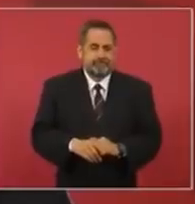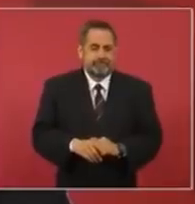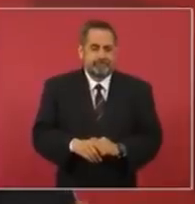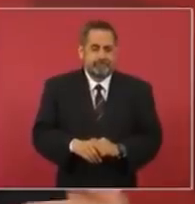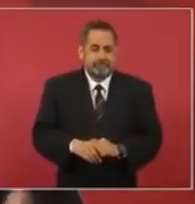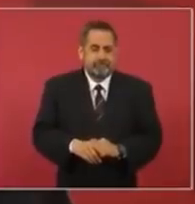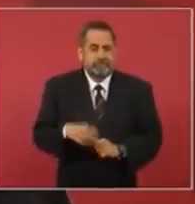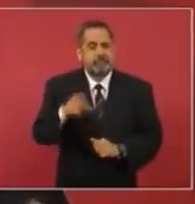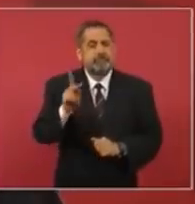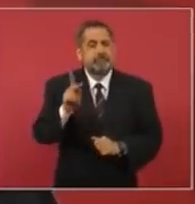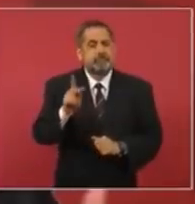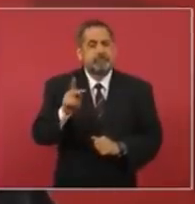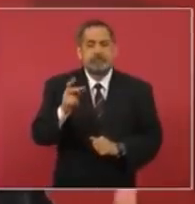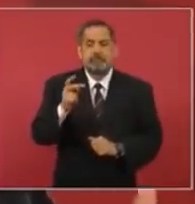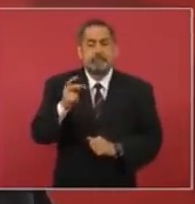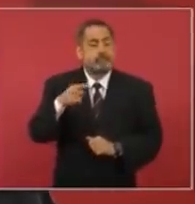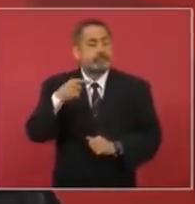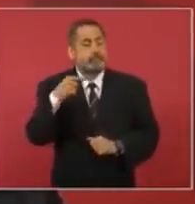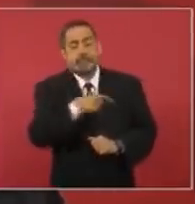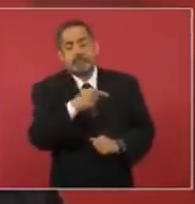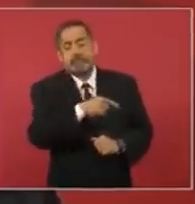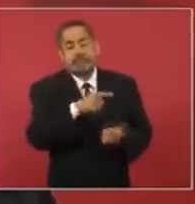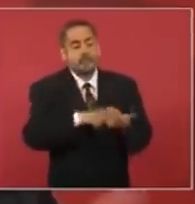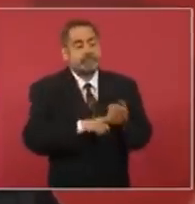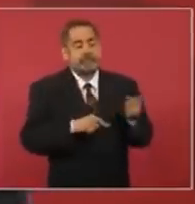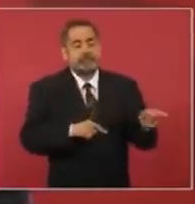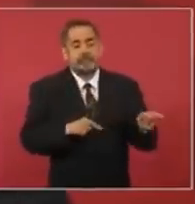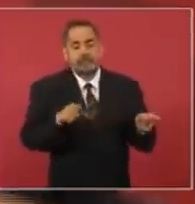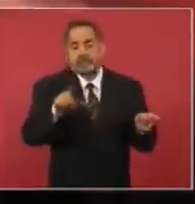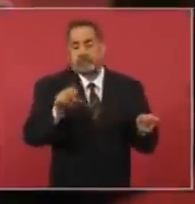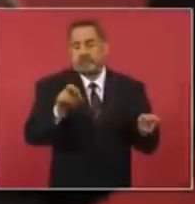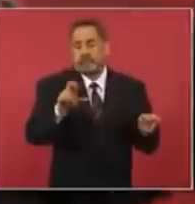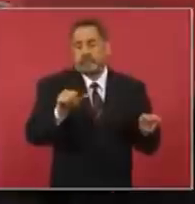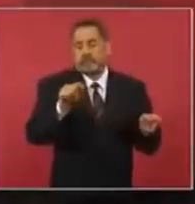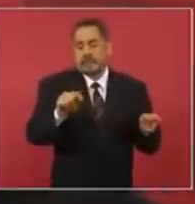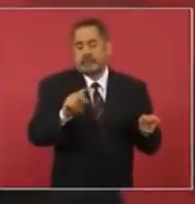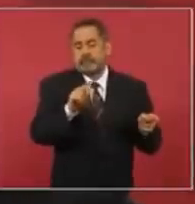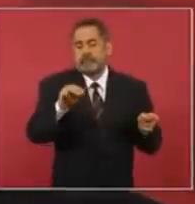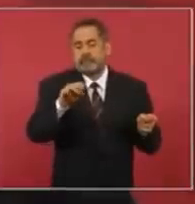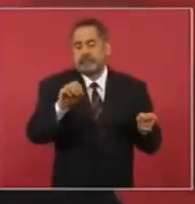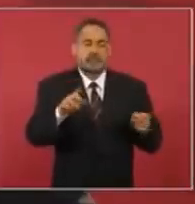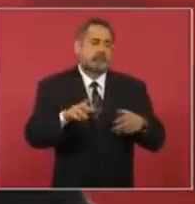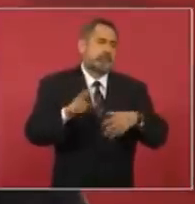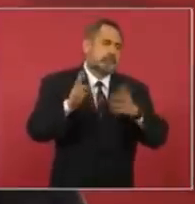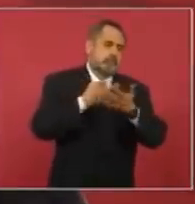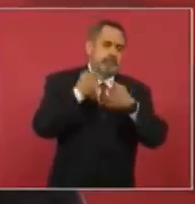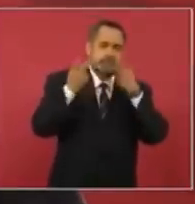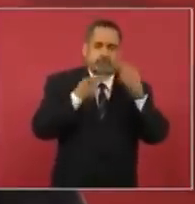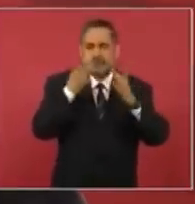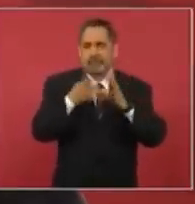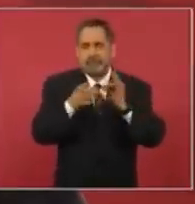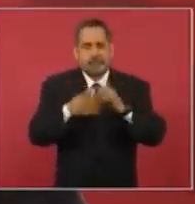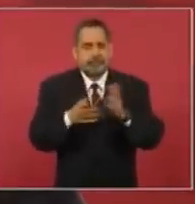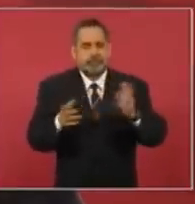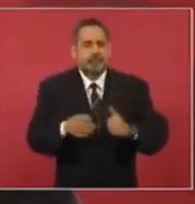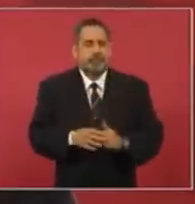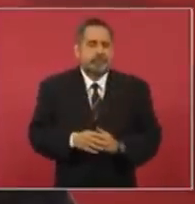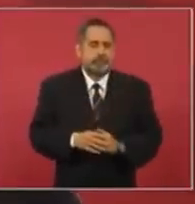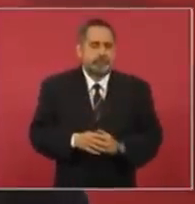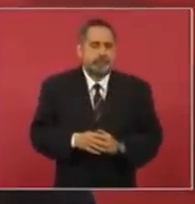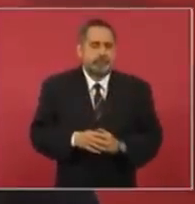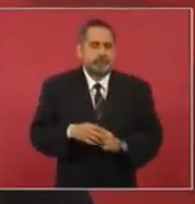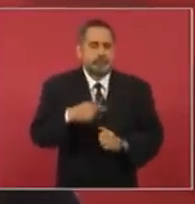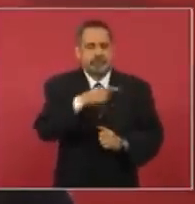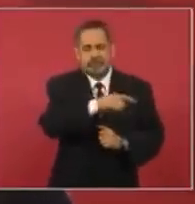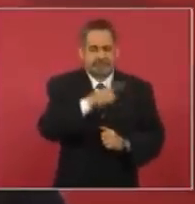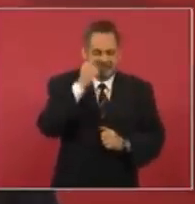Pero este señor Lorede Mola, que es